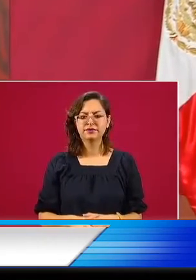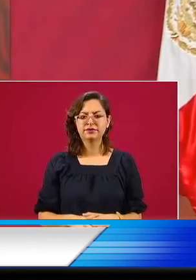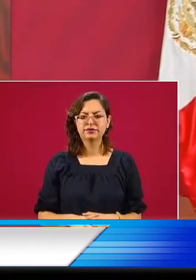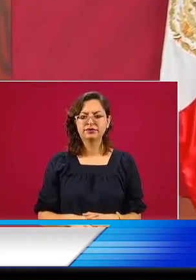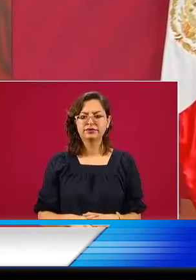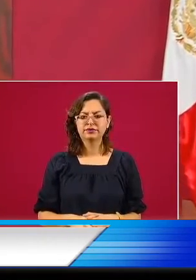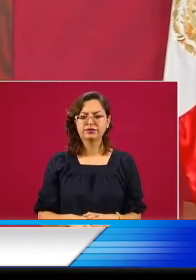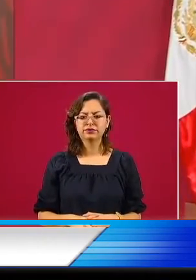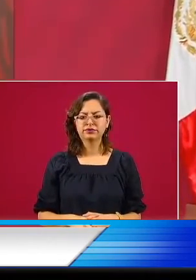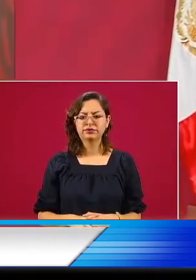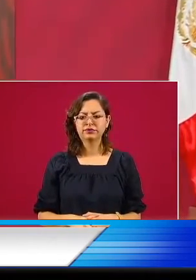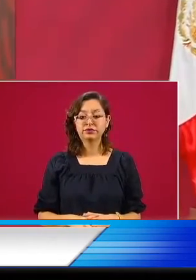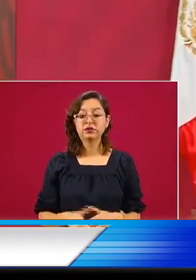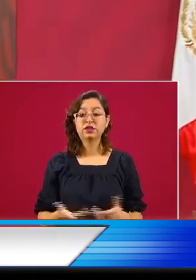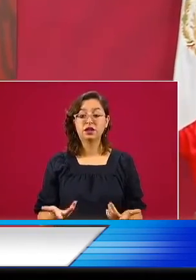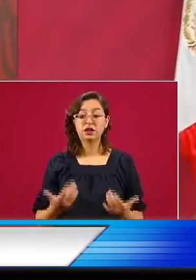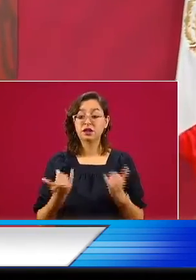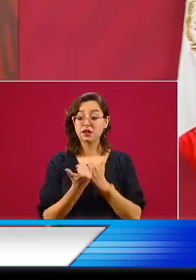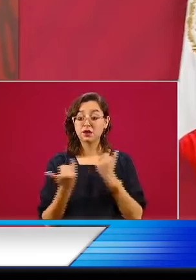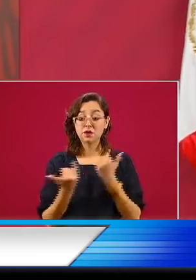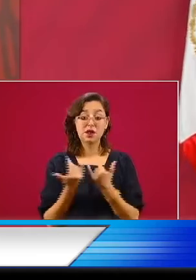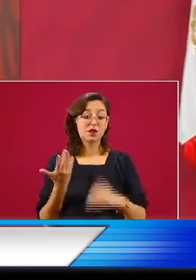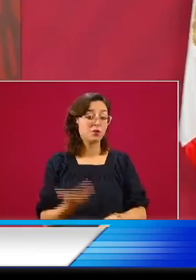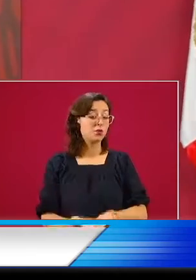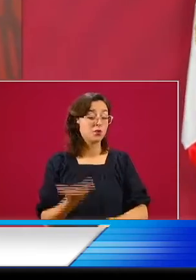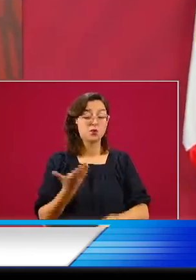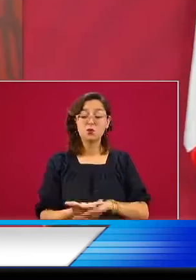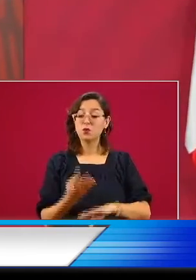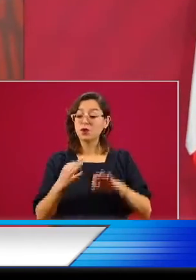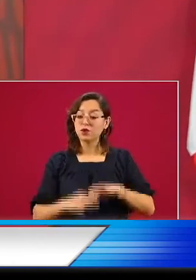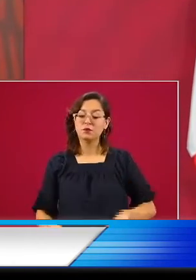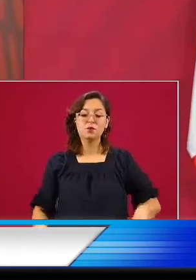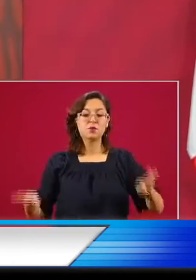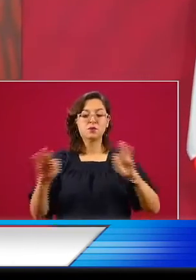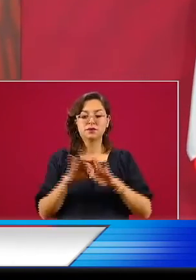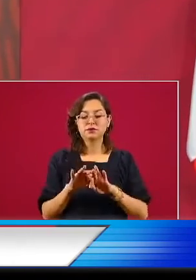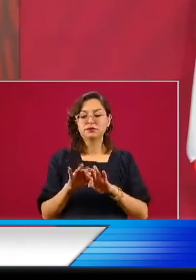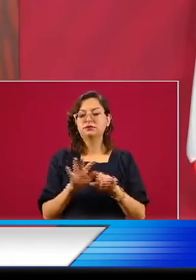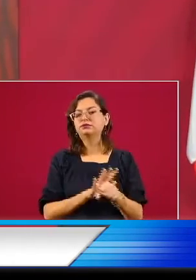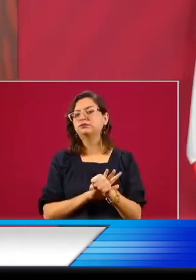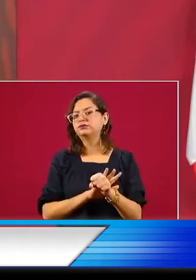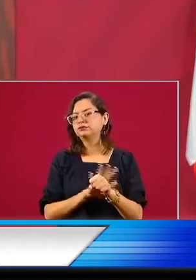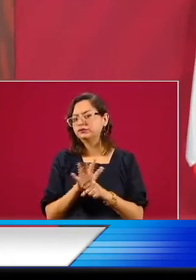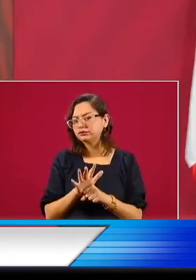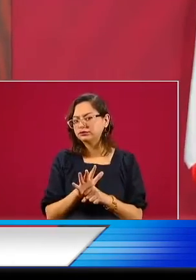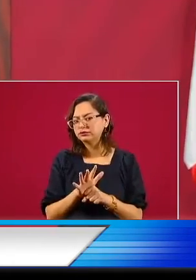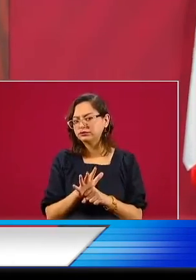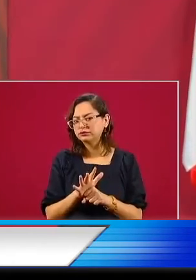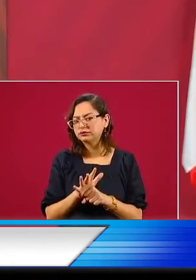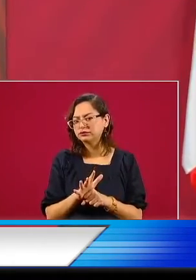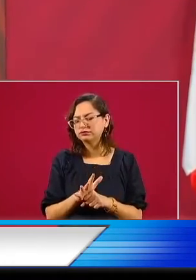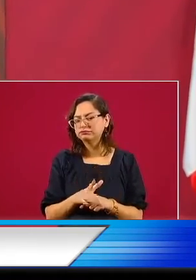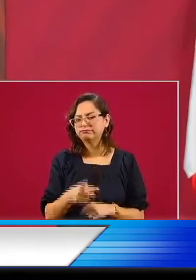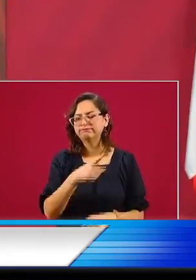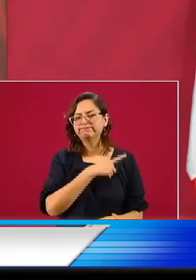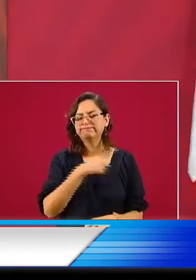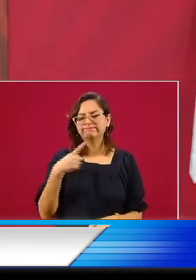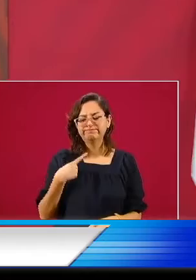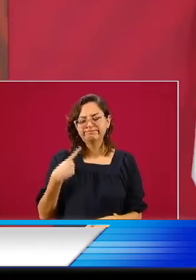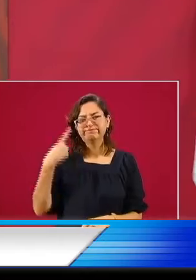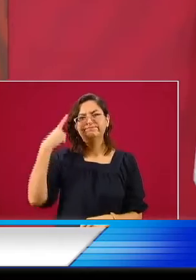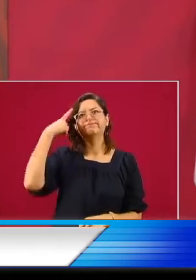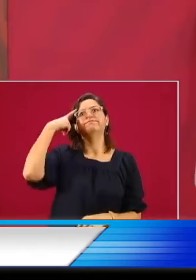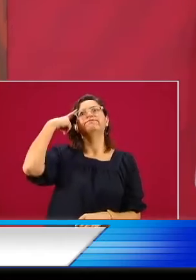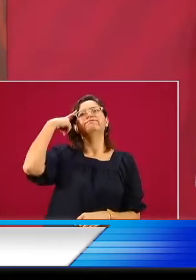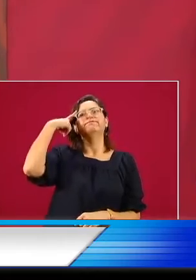Constitución, que marca que es el Estado el que promueve el desarrollo en beneficio de todos, no solo de una minoría. Señala la acción de su gobierno